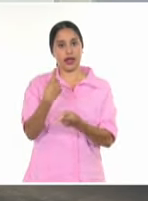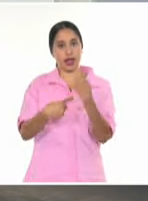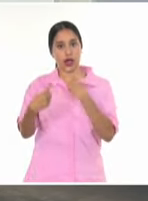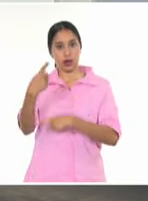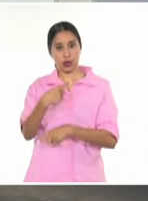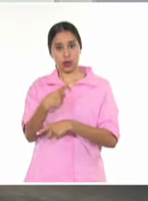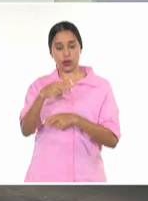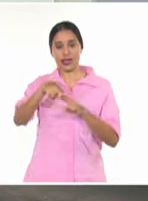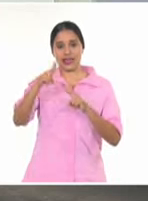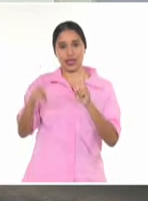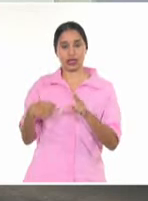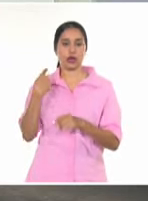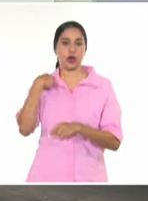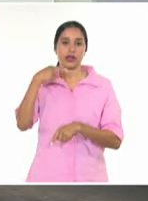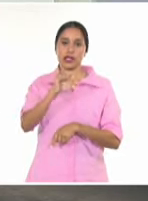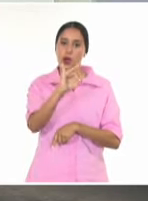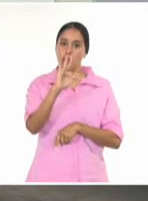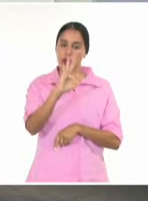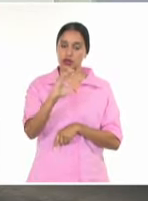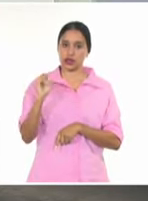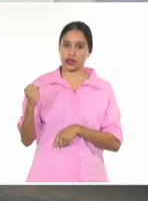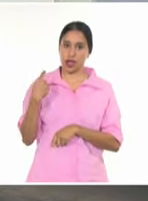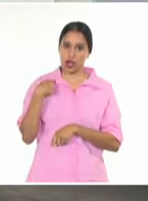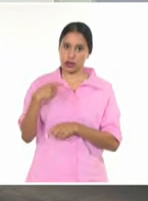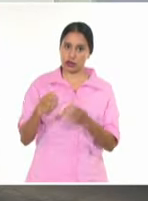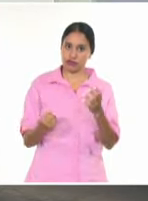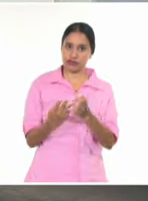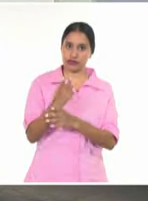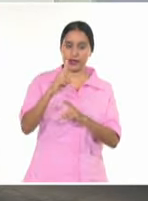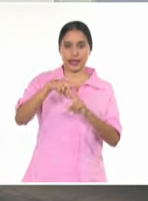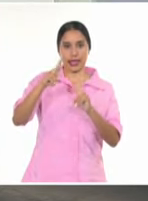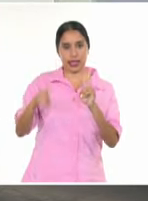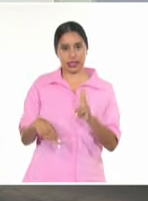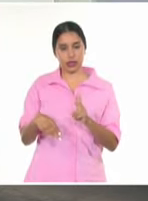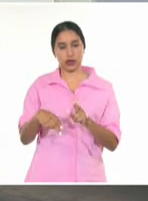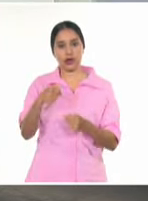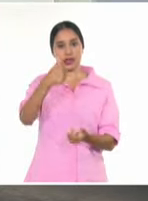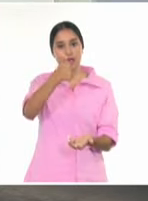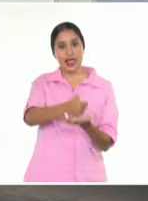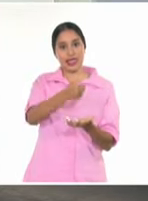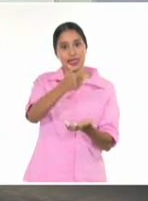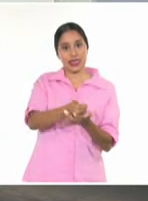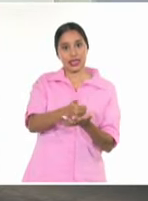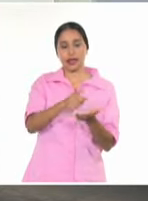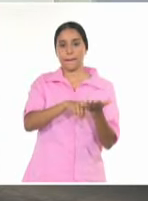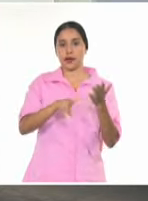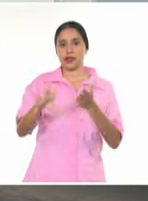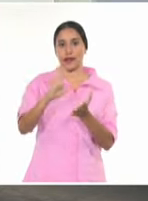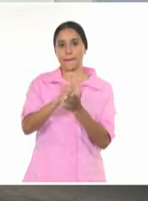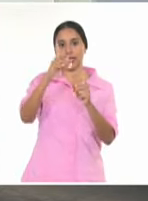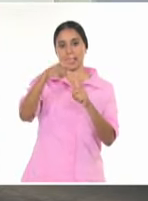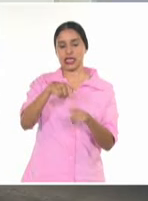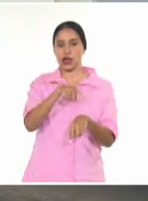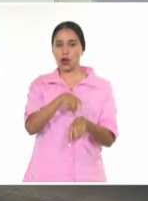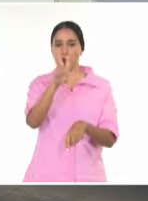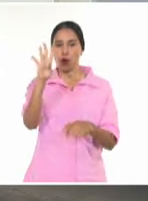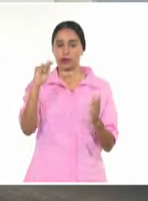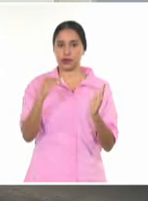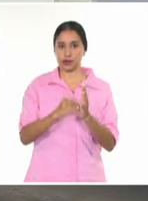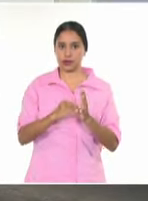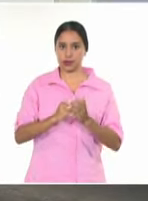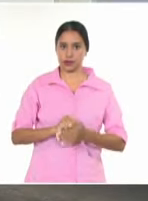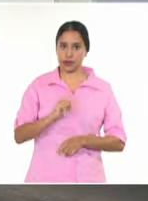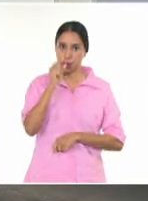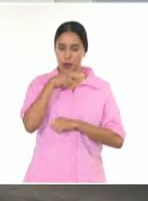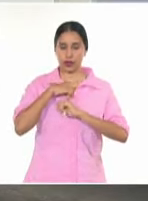80 años del Premio Nacional de Teatro René Fernández. Eso será en la sede de Icarón en Matanzas a las 4 de la tarde. Con esta